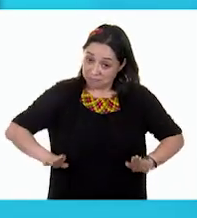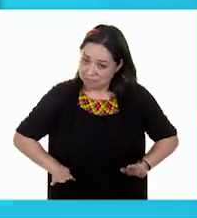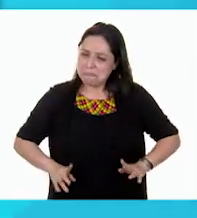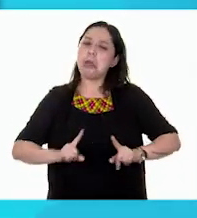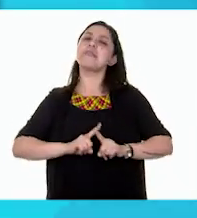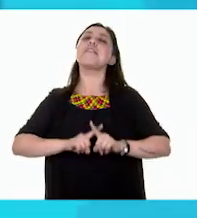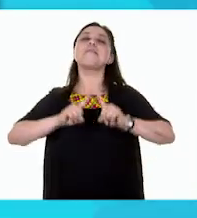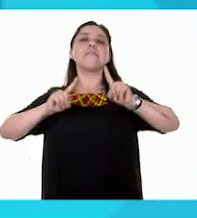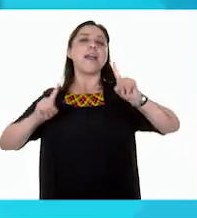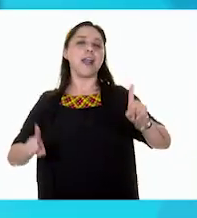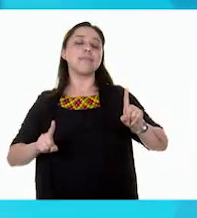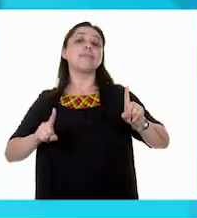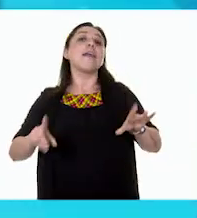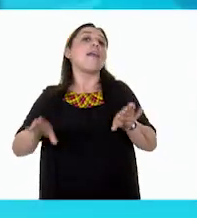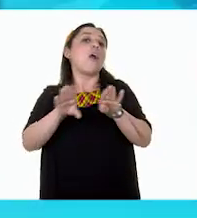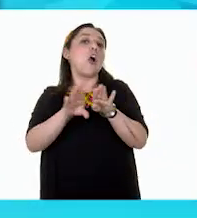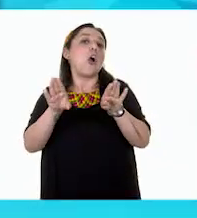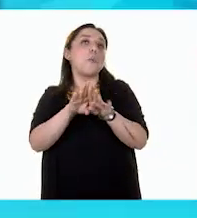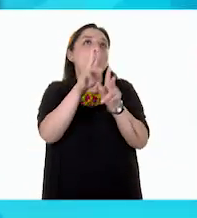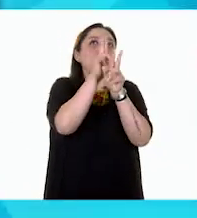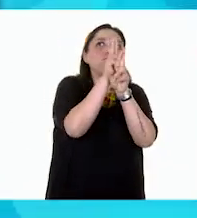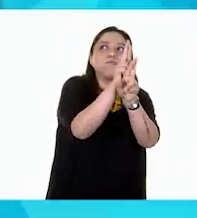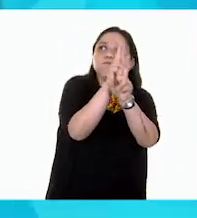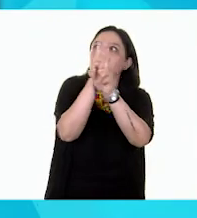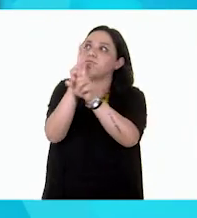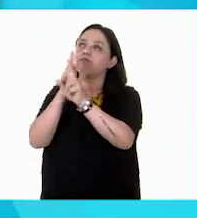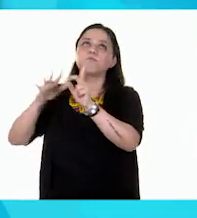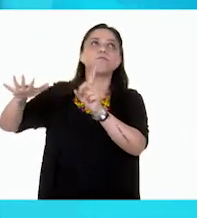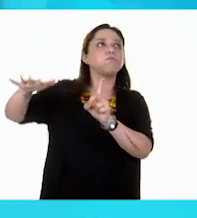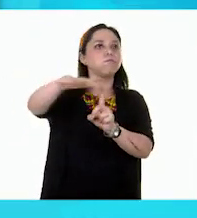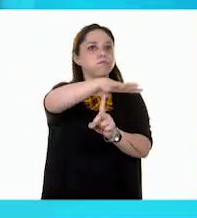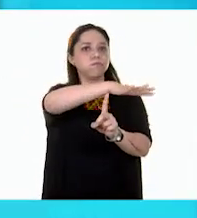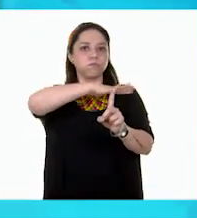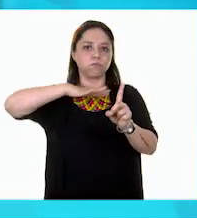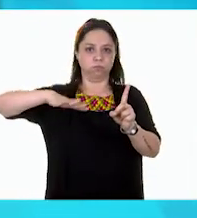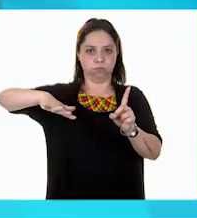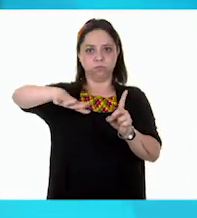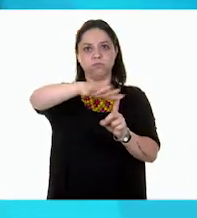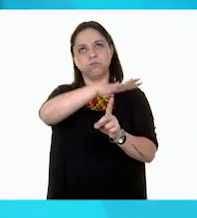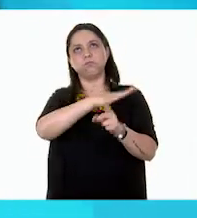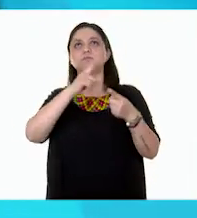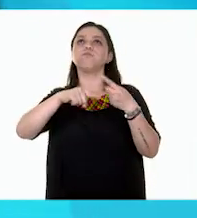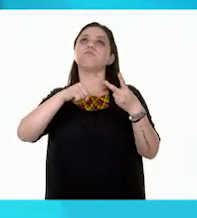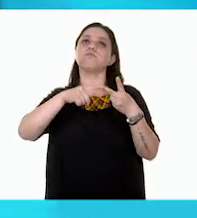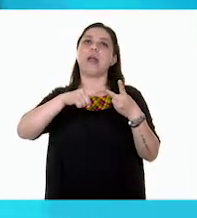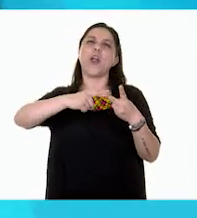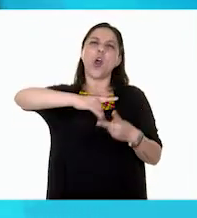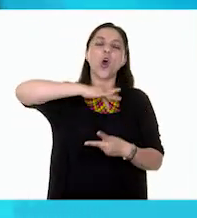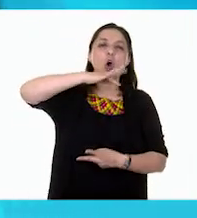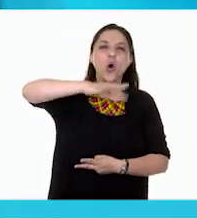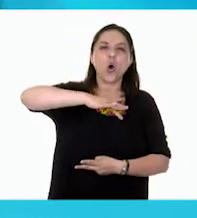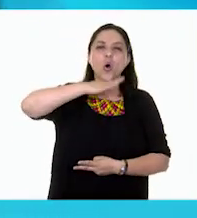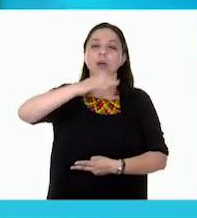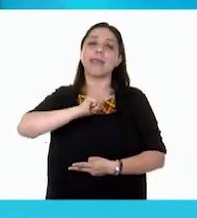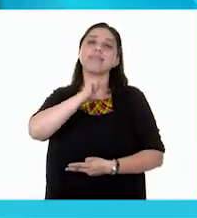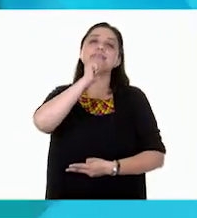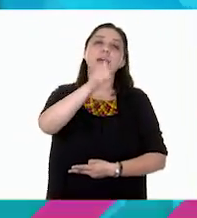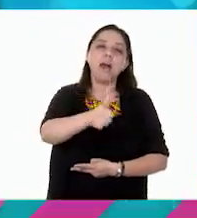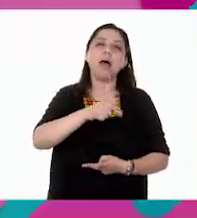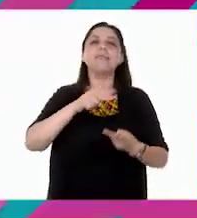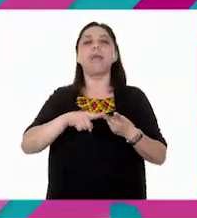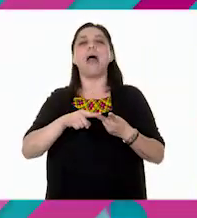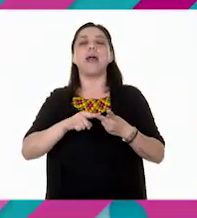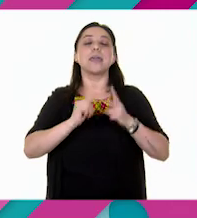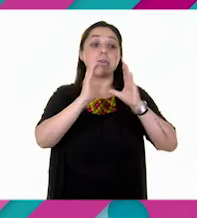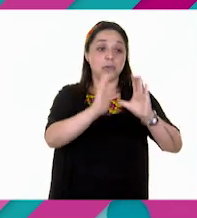Aprender a respetar el entorno, a no contaminar, a cuidar el agua.